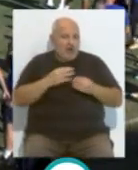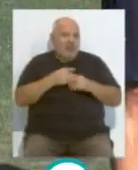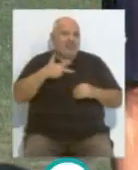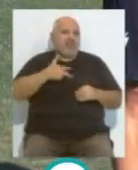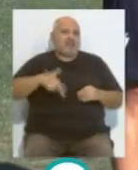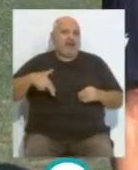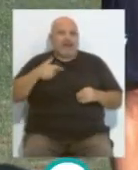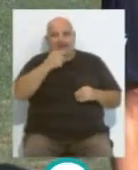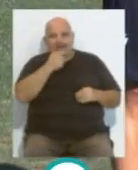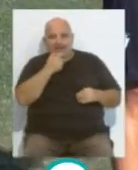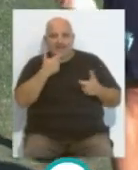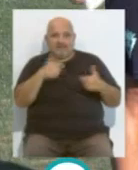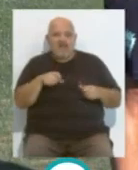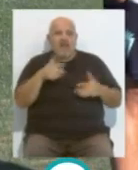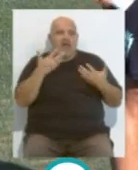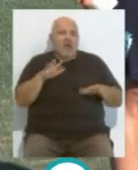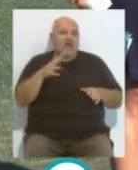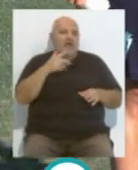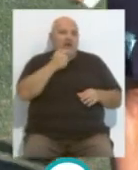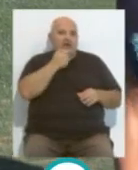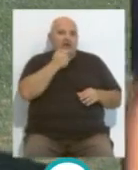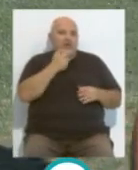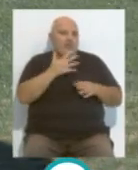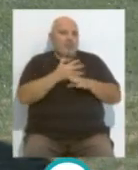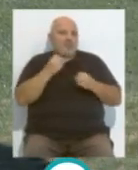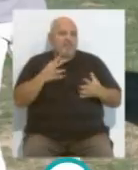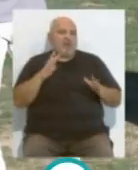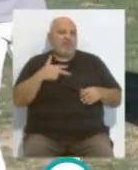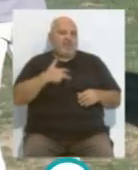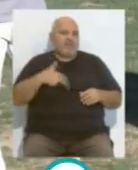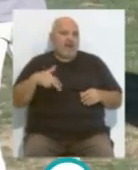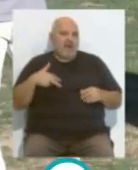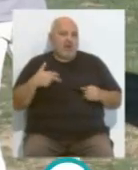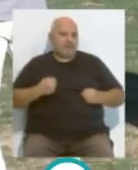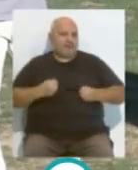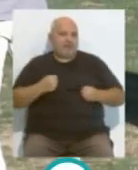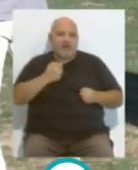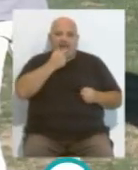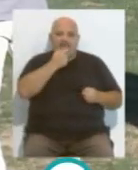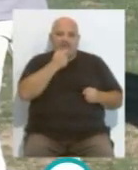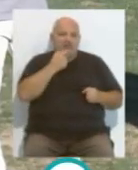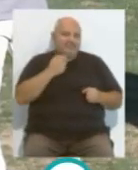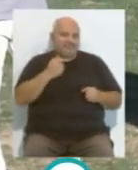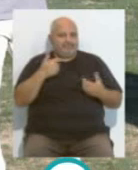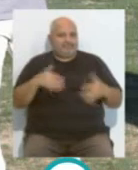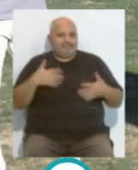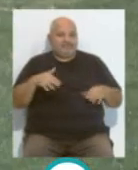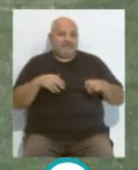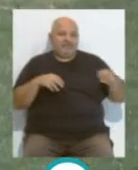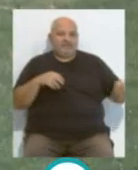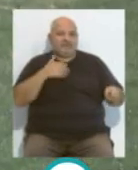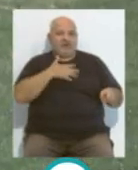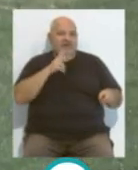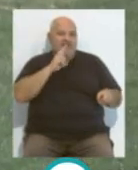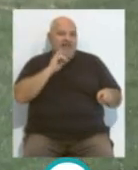que igual se la merecían los daneses, aunque Inglaterra hizo un buen partido. Pero no voy a hablar de los árbitros porque estoy con un árbitro al lado. El